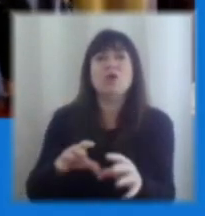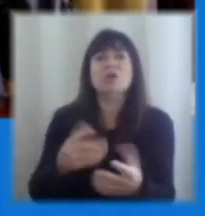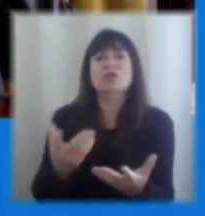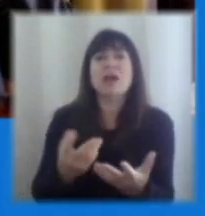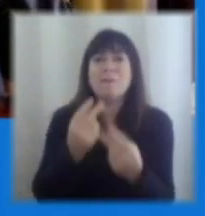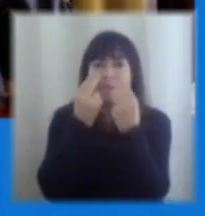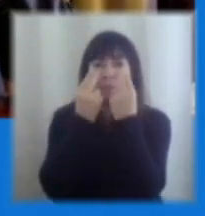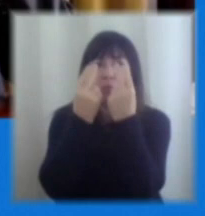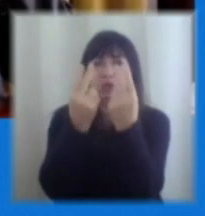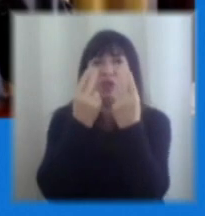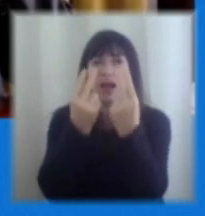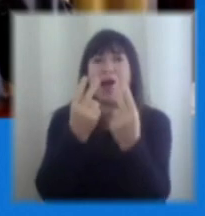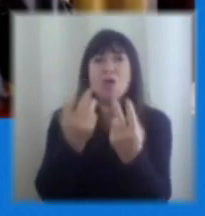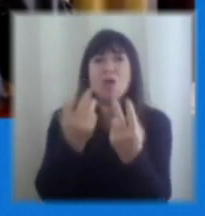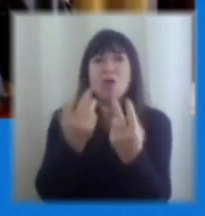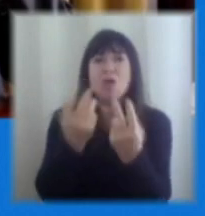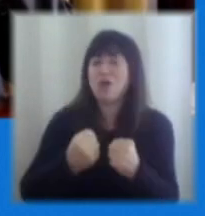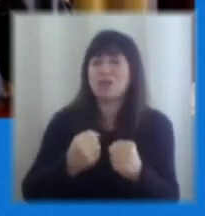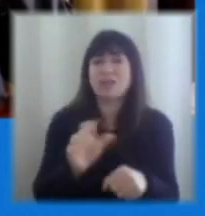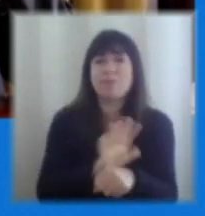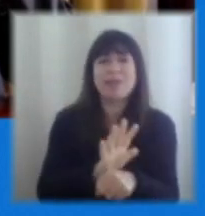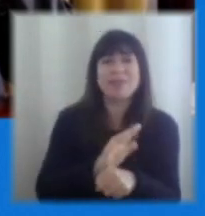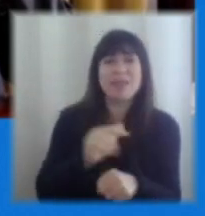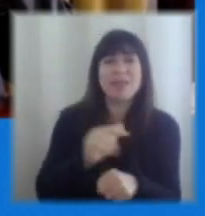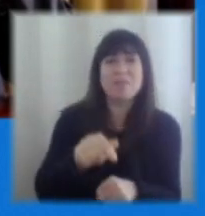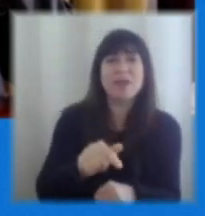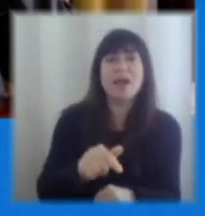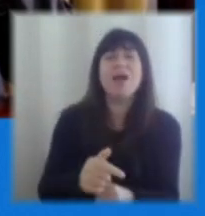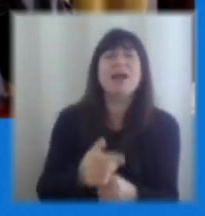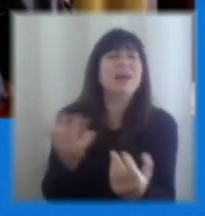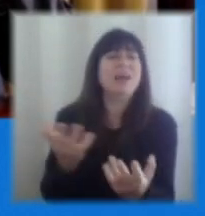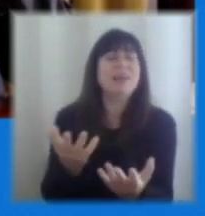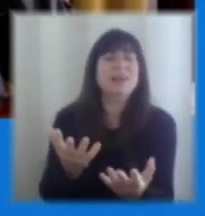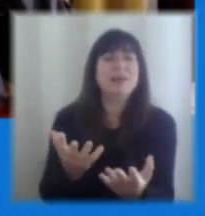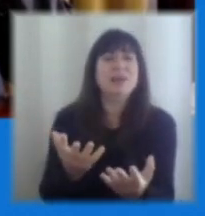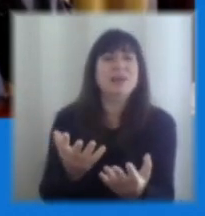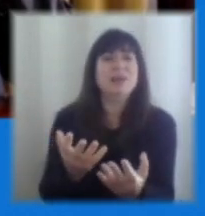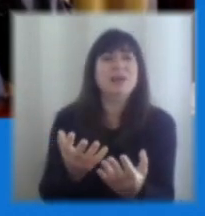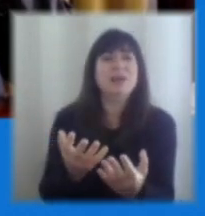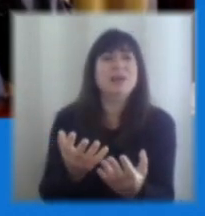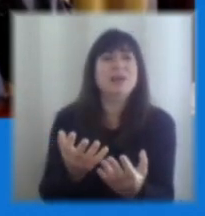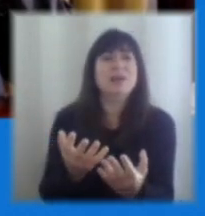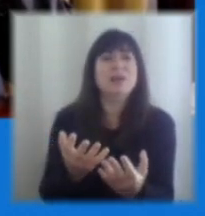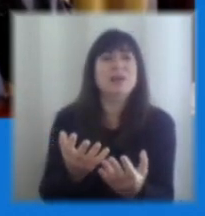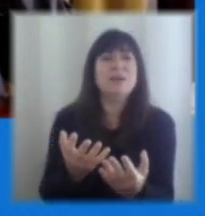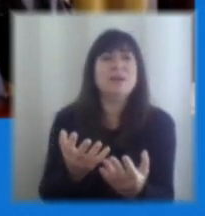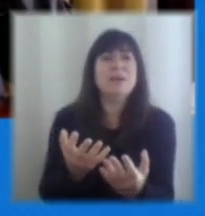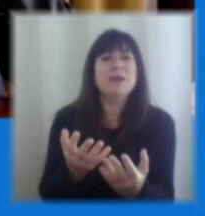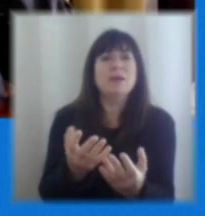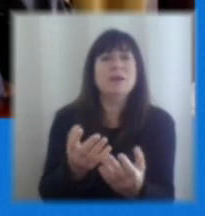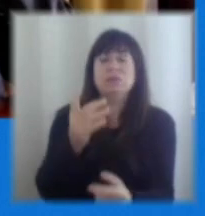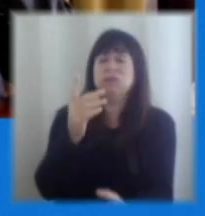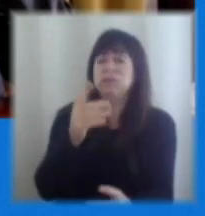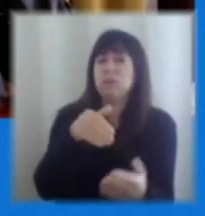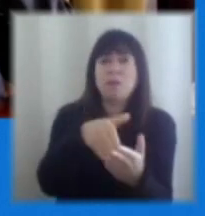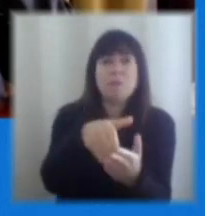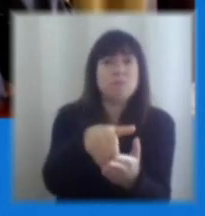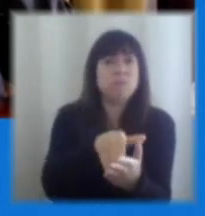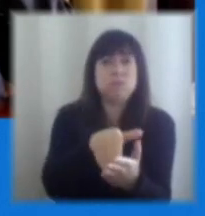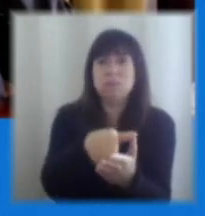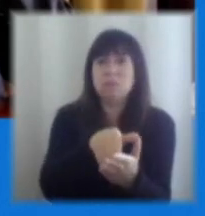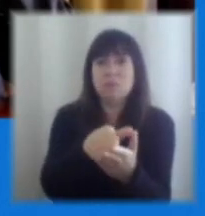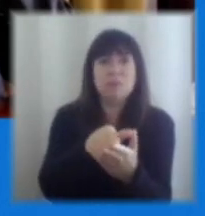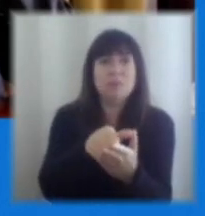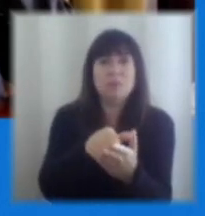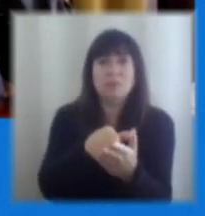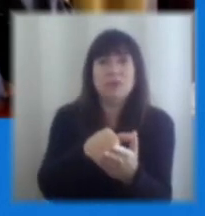mucha fuerza estos días de pandemia que es básicamente que precariedad en el fondo que es la informalidad, o lo precario